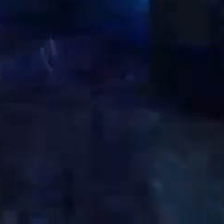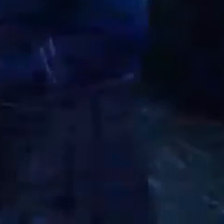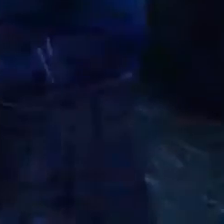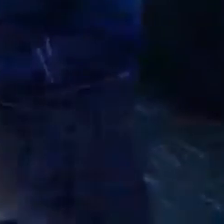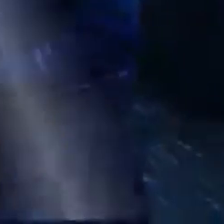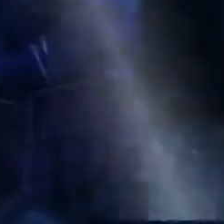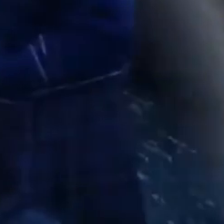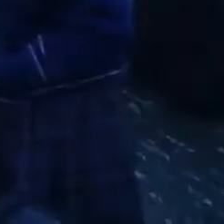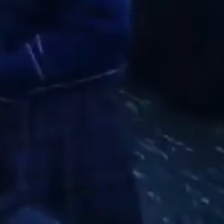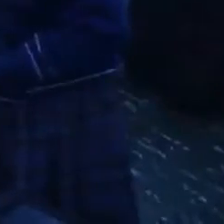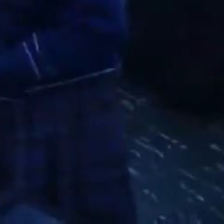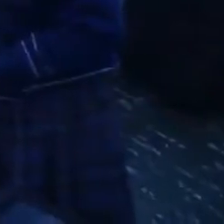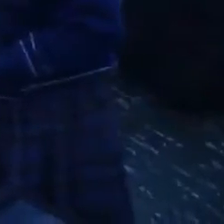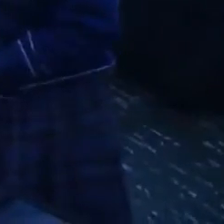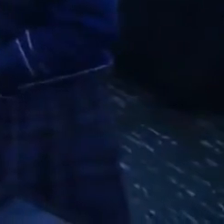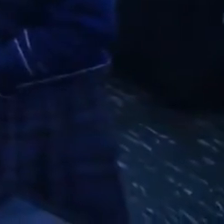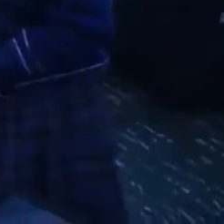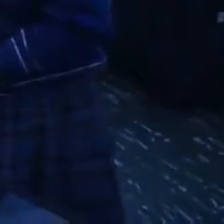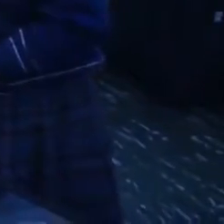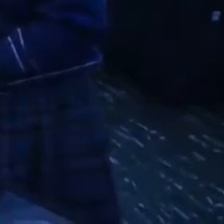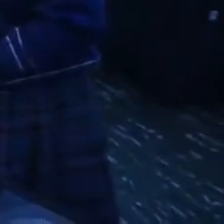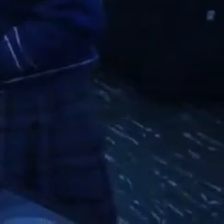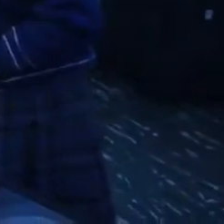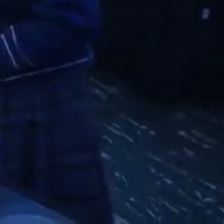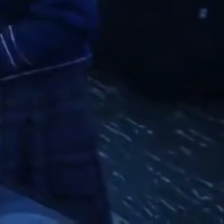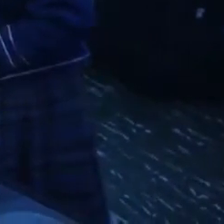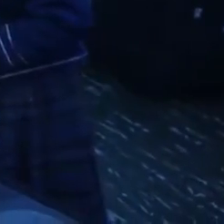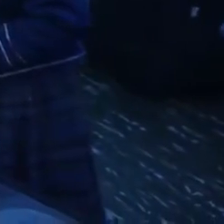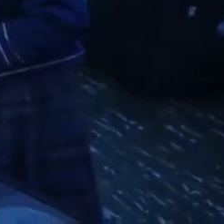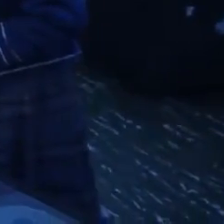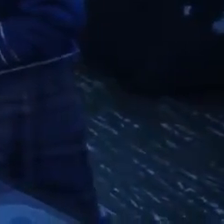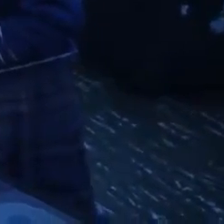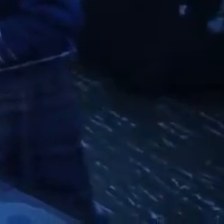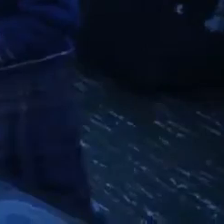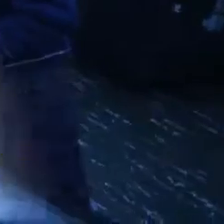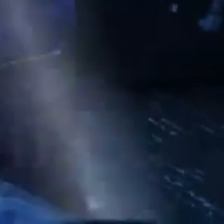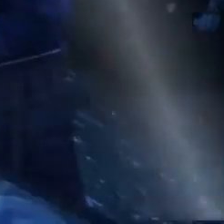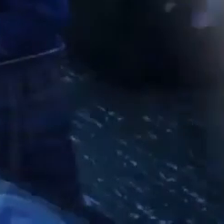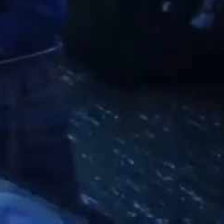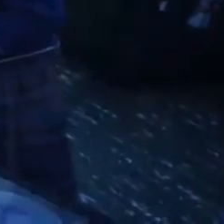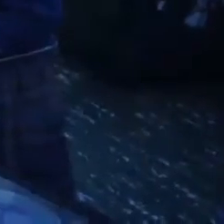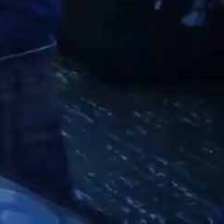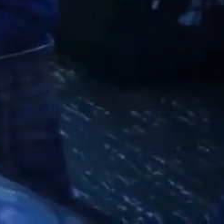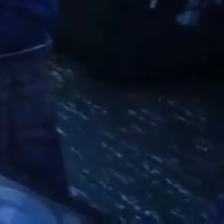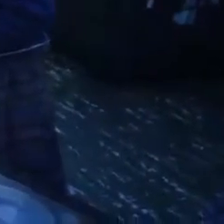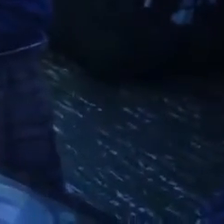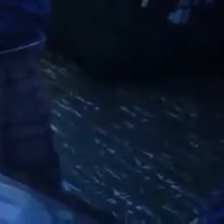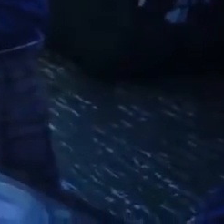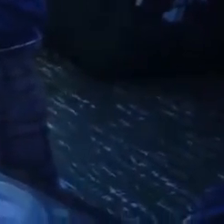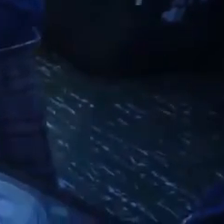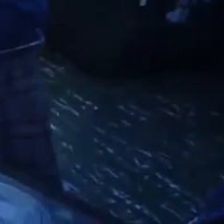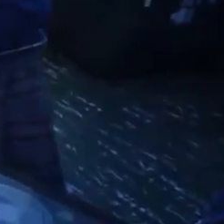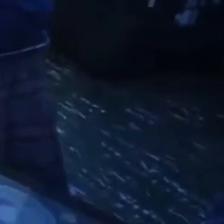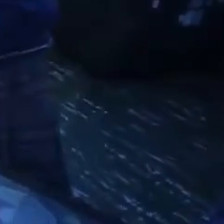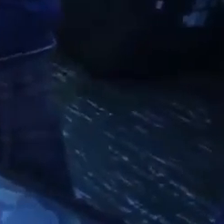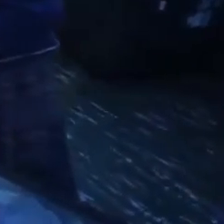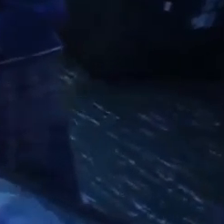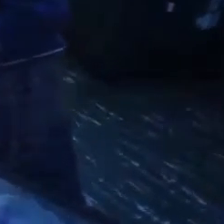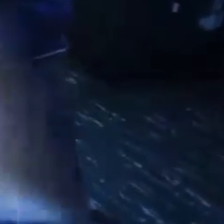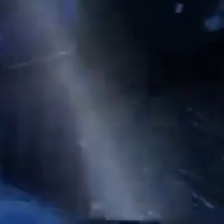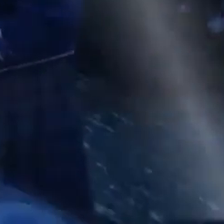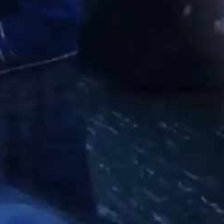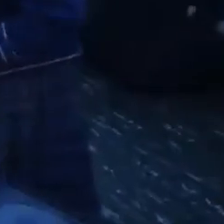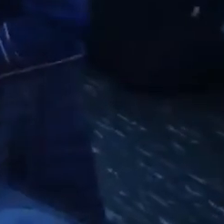ha trabajado mucho en el tema de educación, la doctora Irene Rodríguez, que me acompañe y le voy a dar un súper